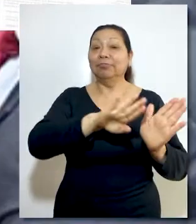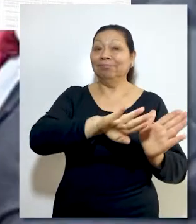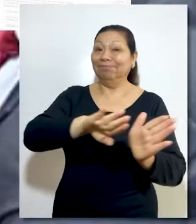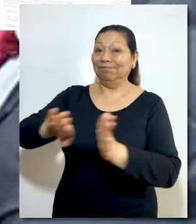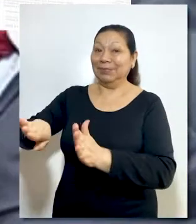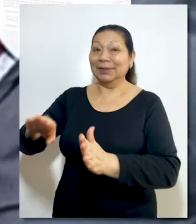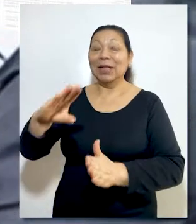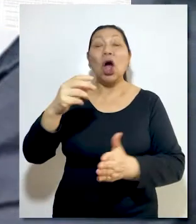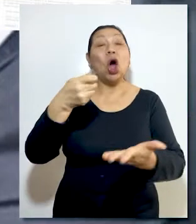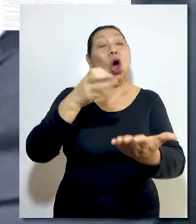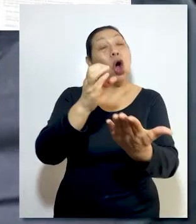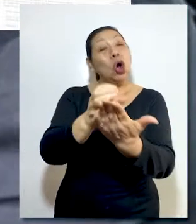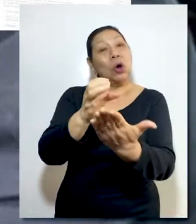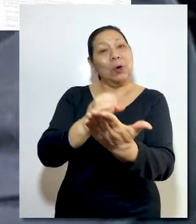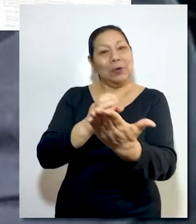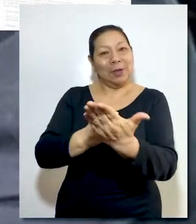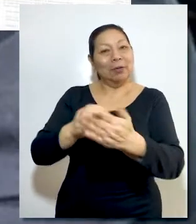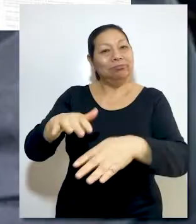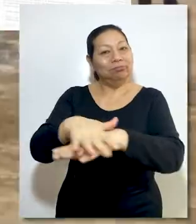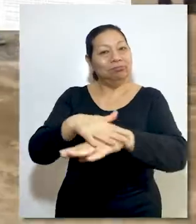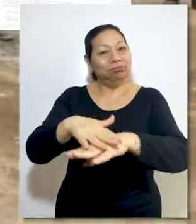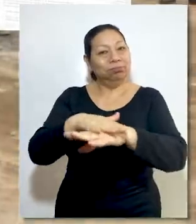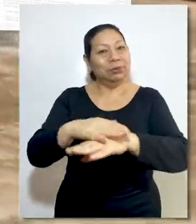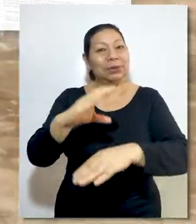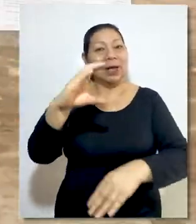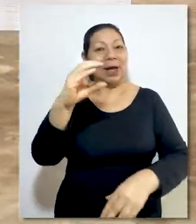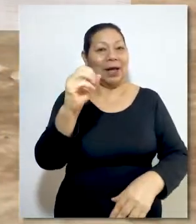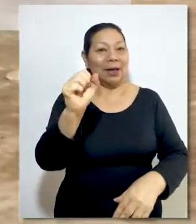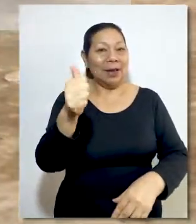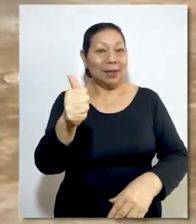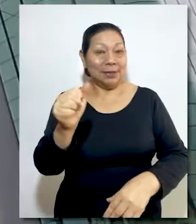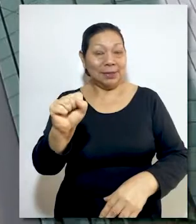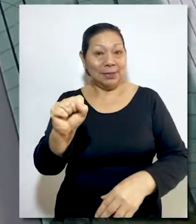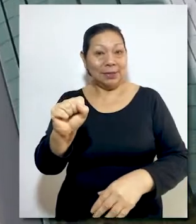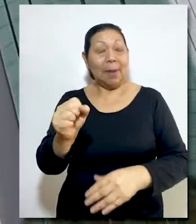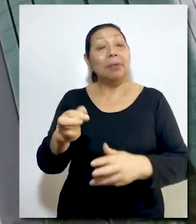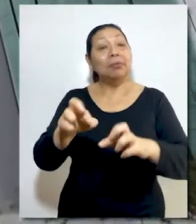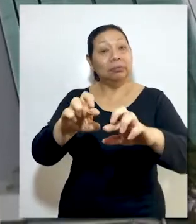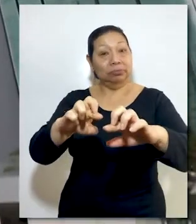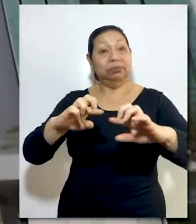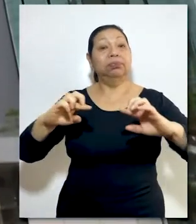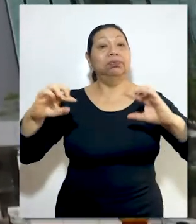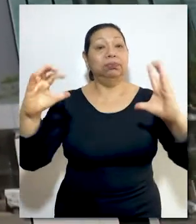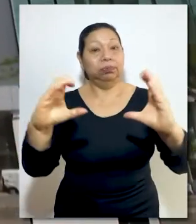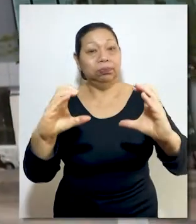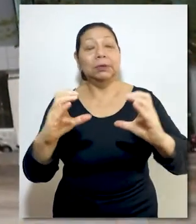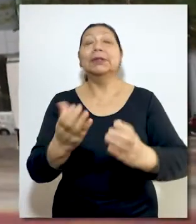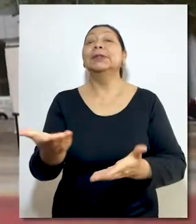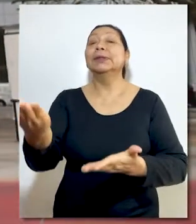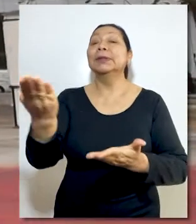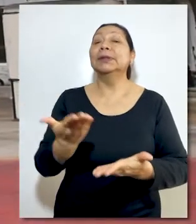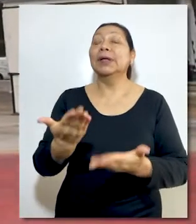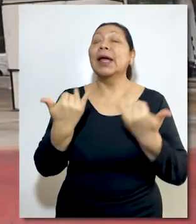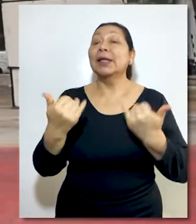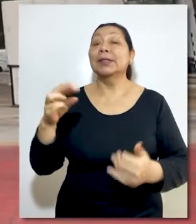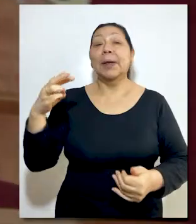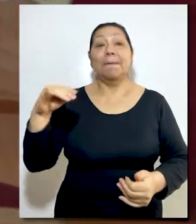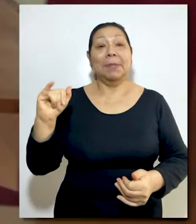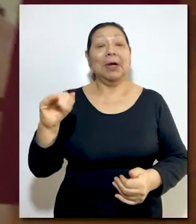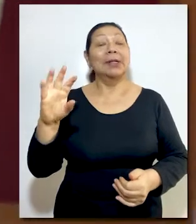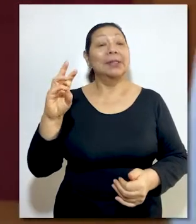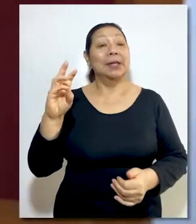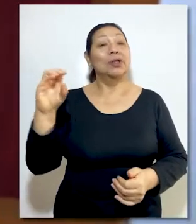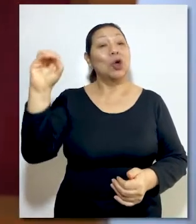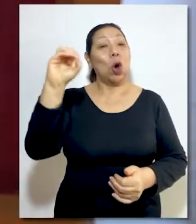elimina el régimen de contratación administrativa de servicios CAS será vista por el Pleno del Tribunal Constitucional este